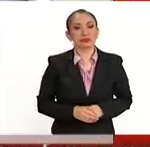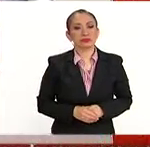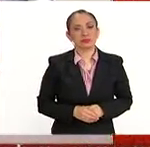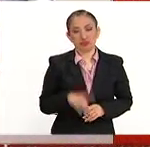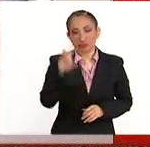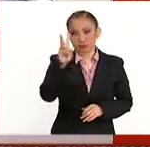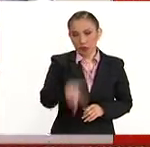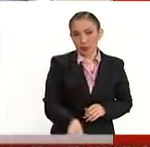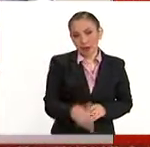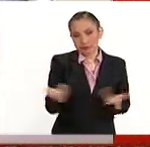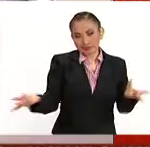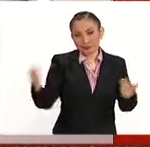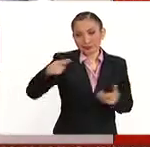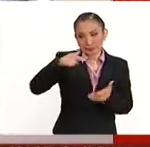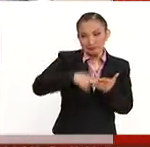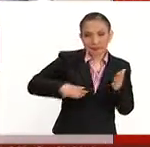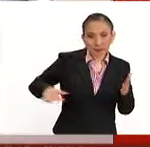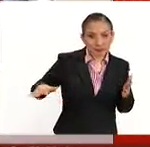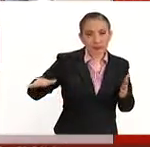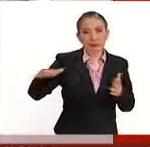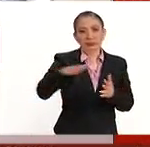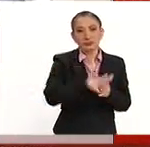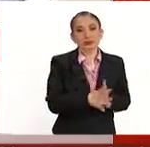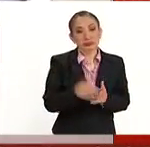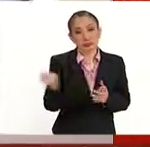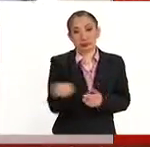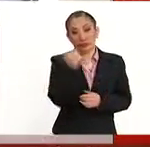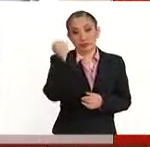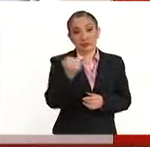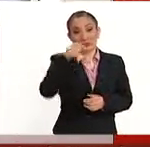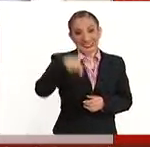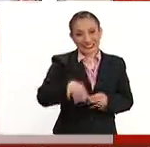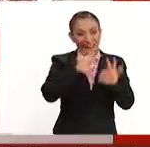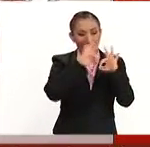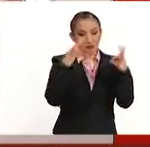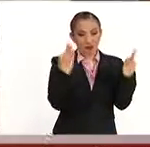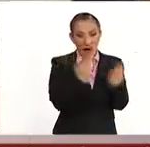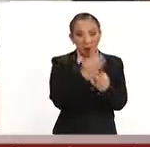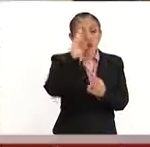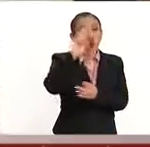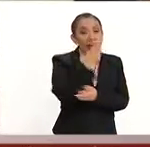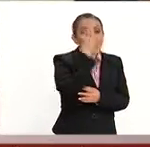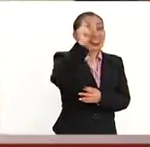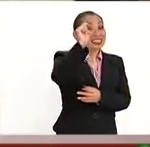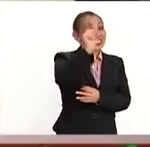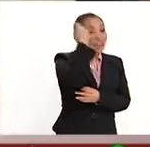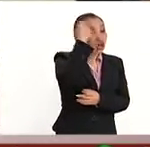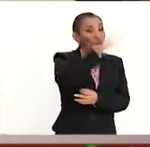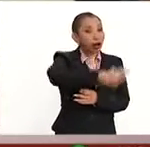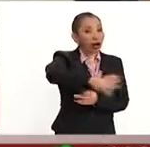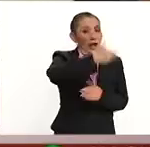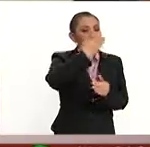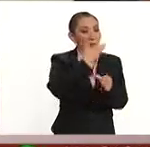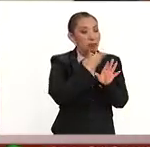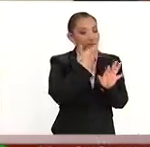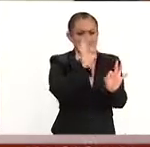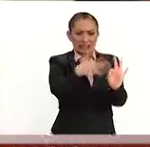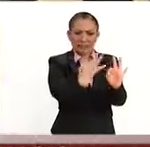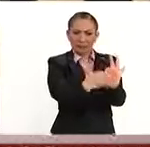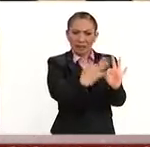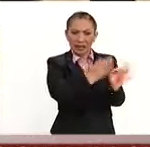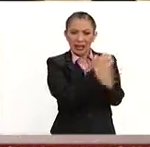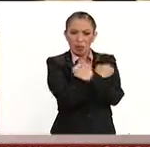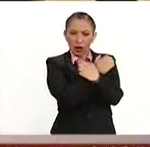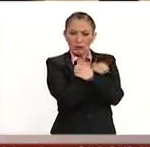Es correcto, digamos, la... Afortunadamente también en este modelo de las universidades tecnológicas, por su alta pertinencia de la oferta